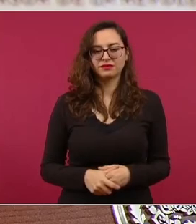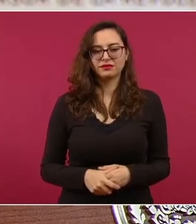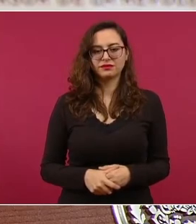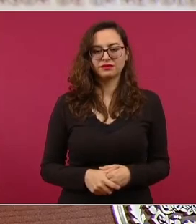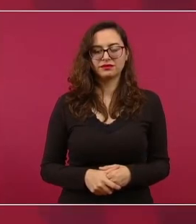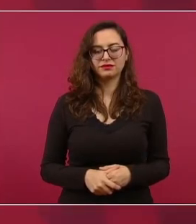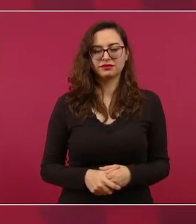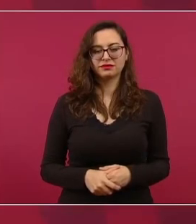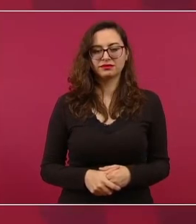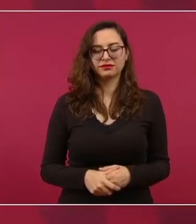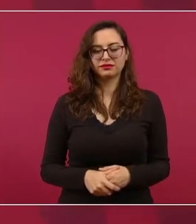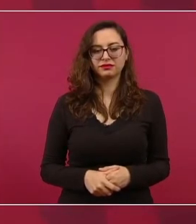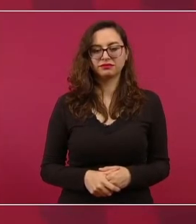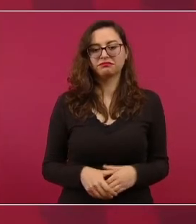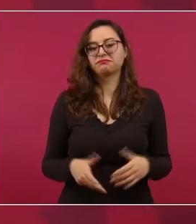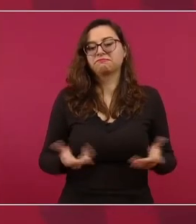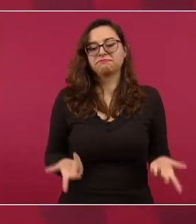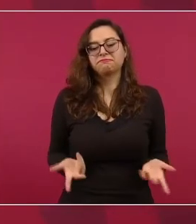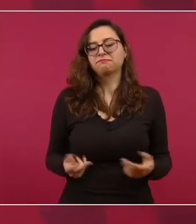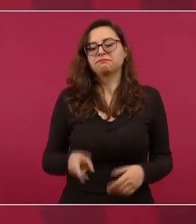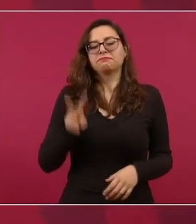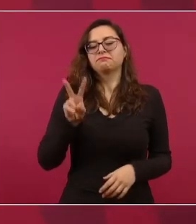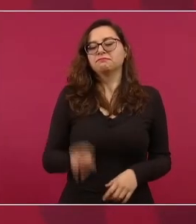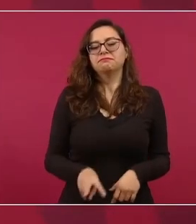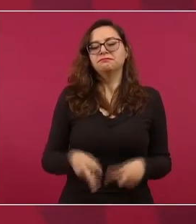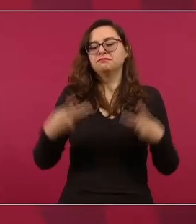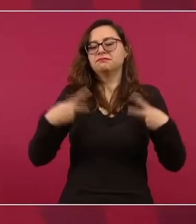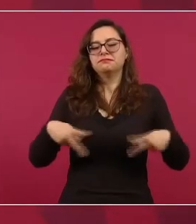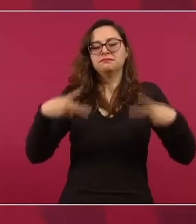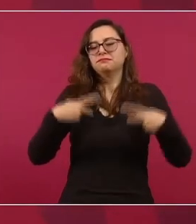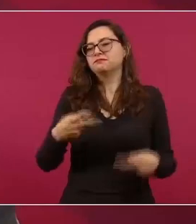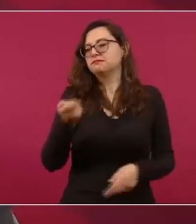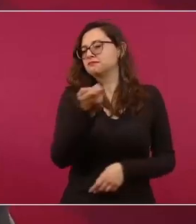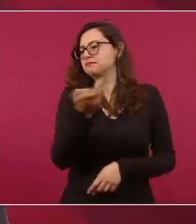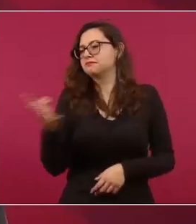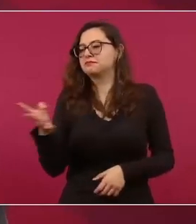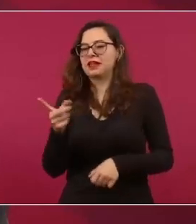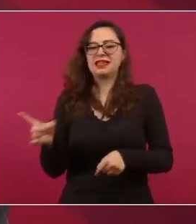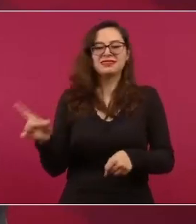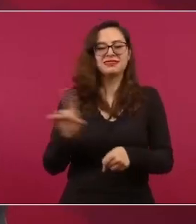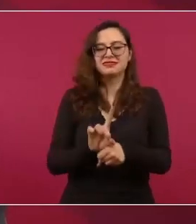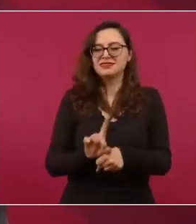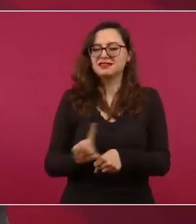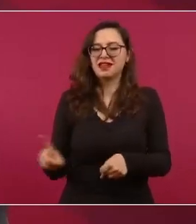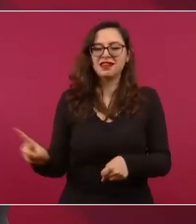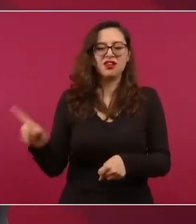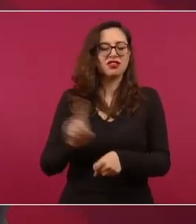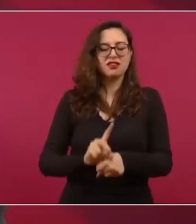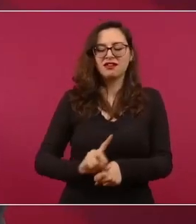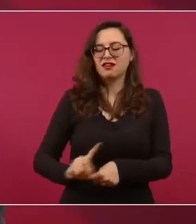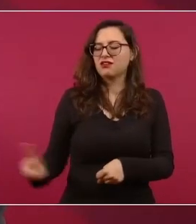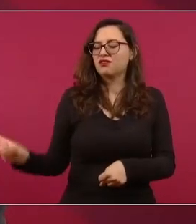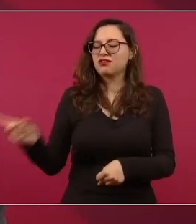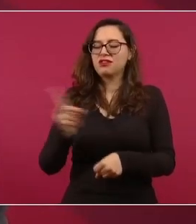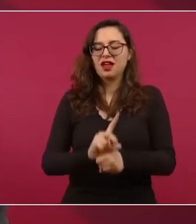La manifiestan todos los días, todos los días hablan del tema,